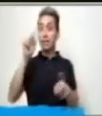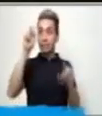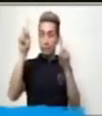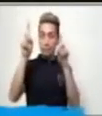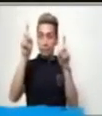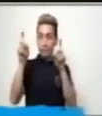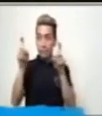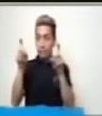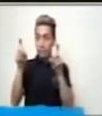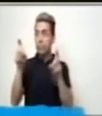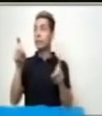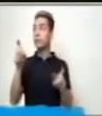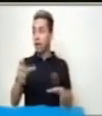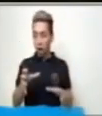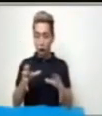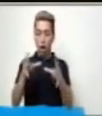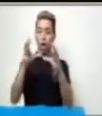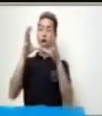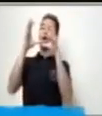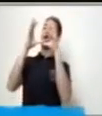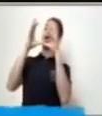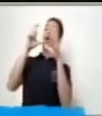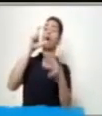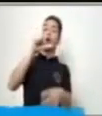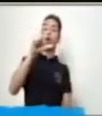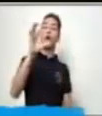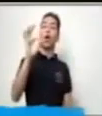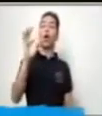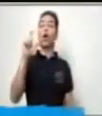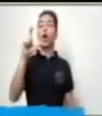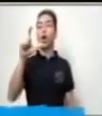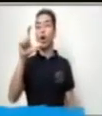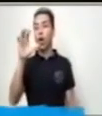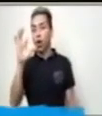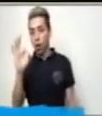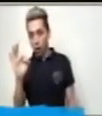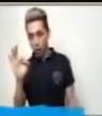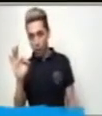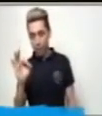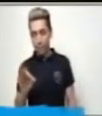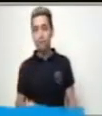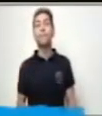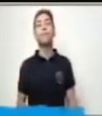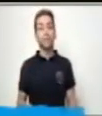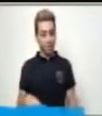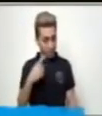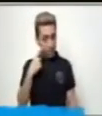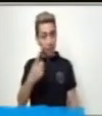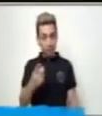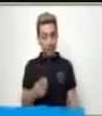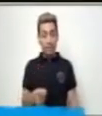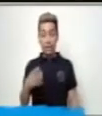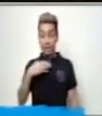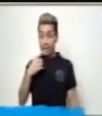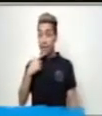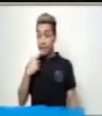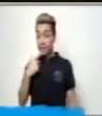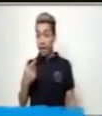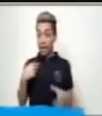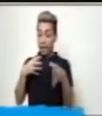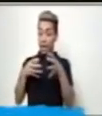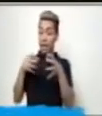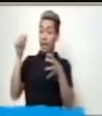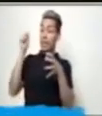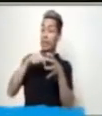el coco. Ahora completémoslo. Tengo agua y no la bebo. Tengo